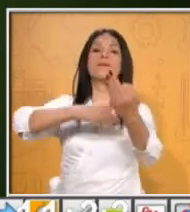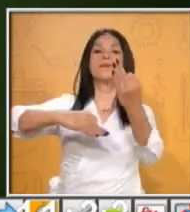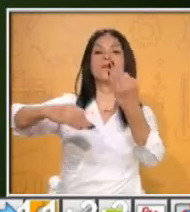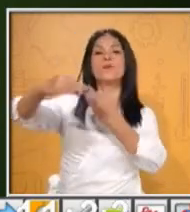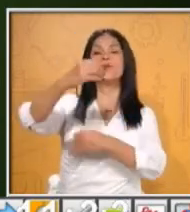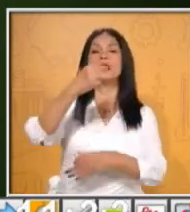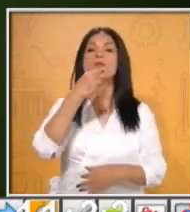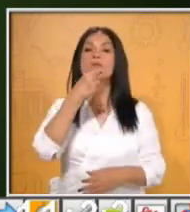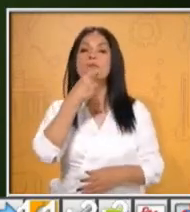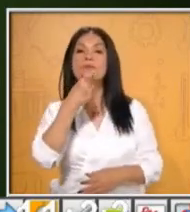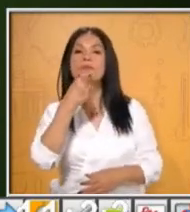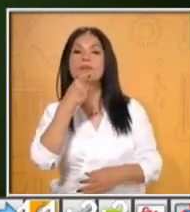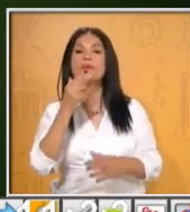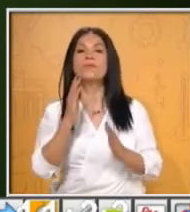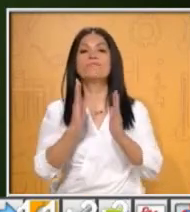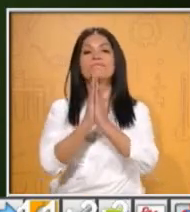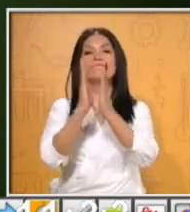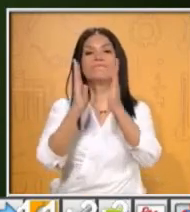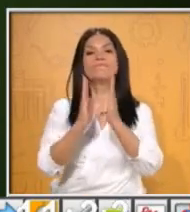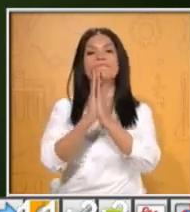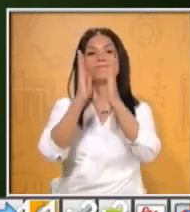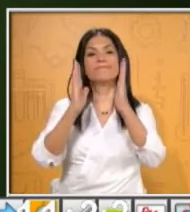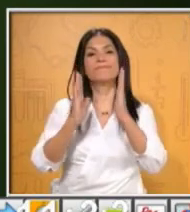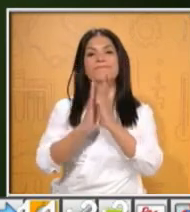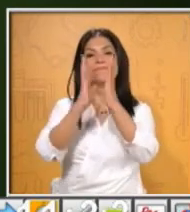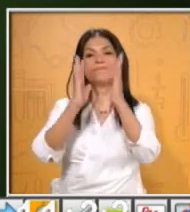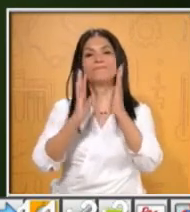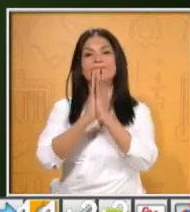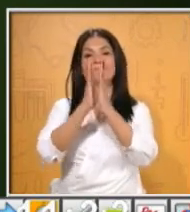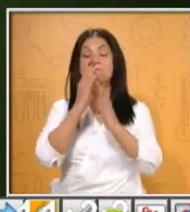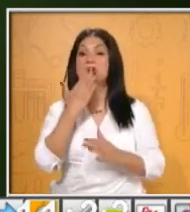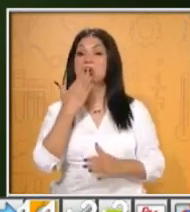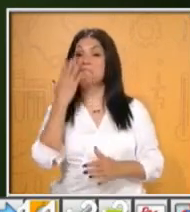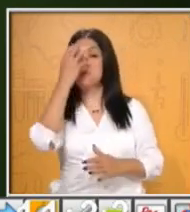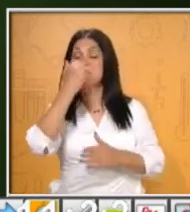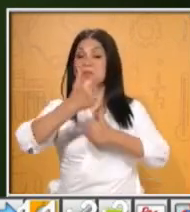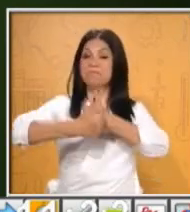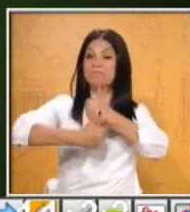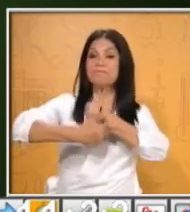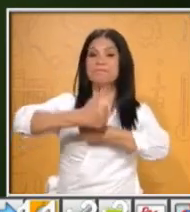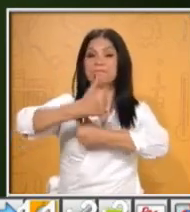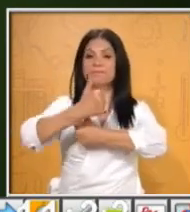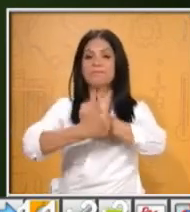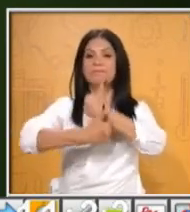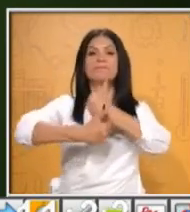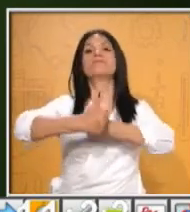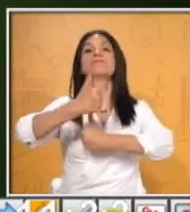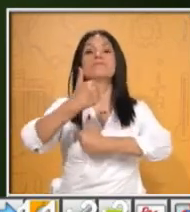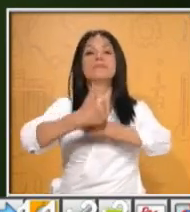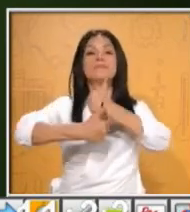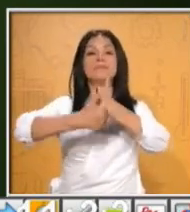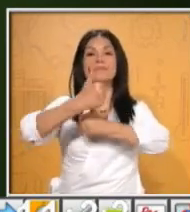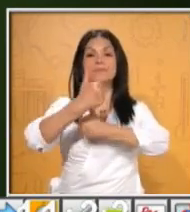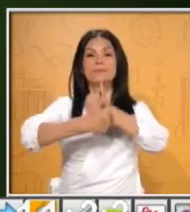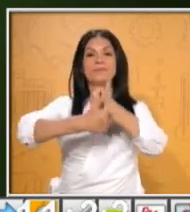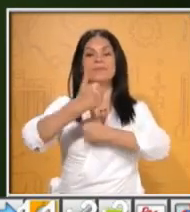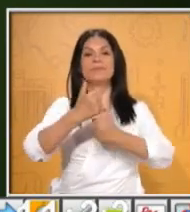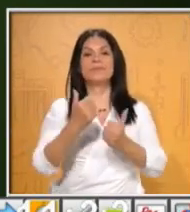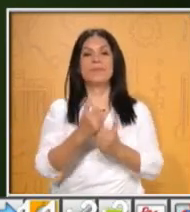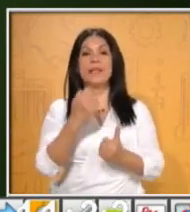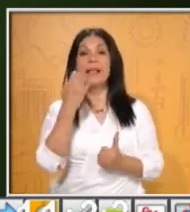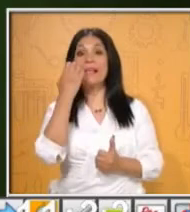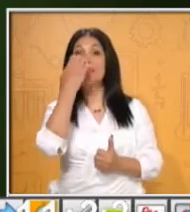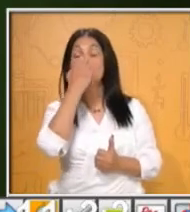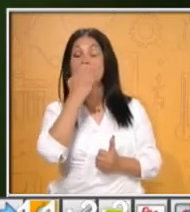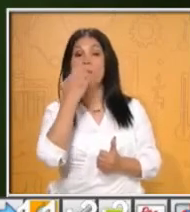y participando con las actividades, sobre todo compartiendo. También al alumno José García, perdón, a la escuela José